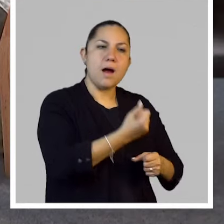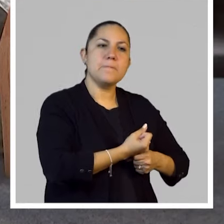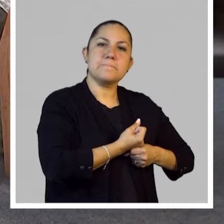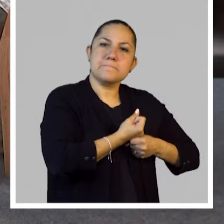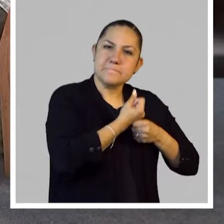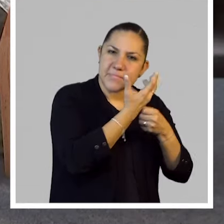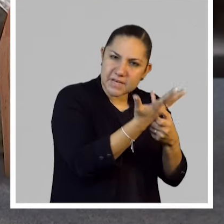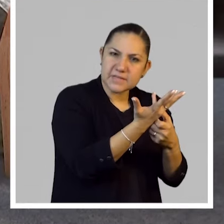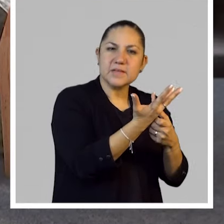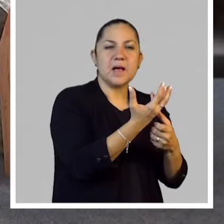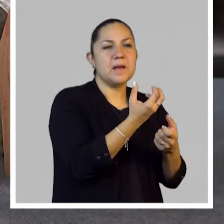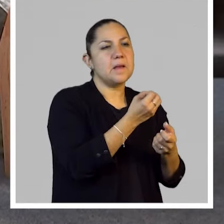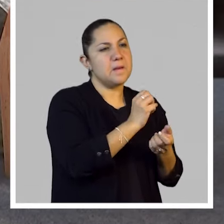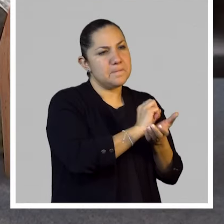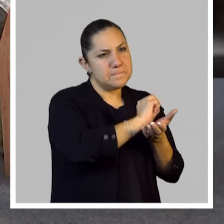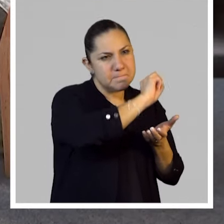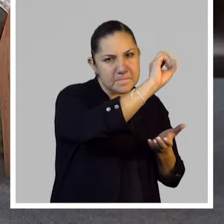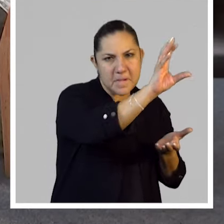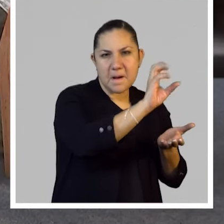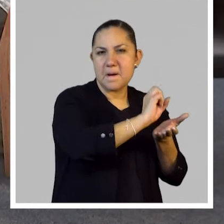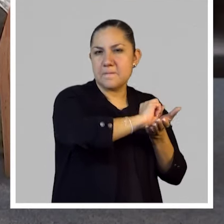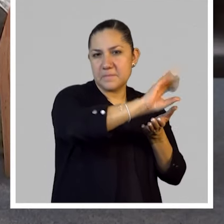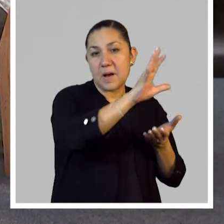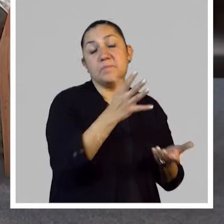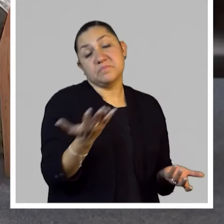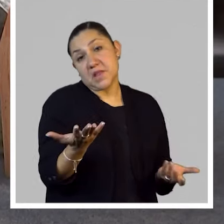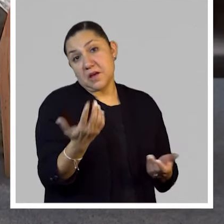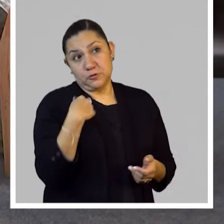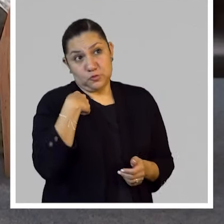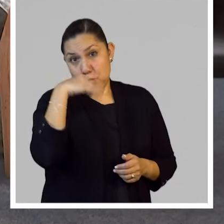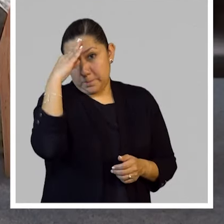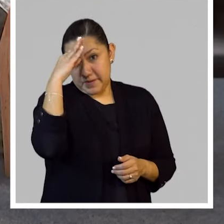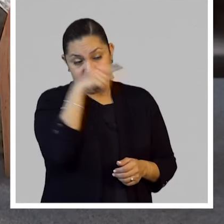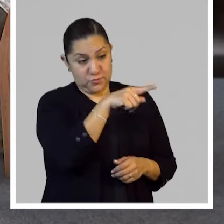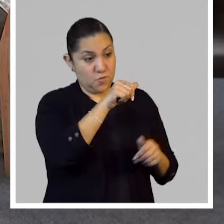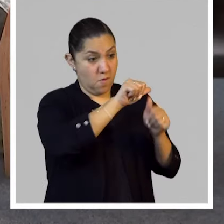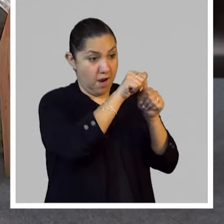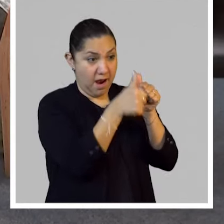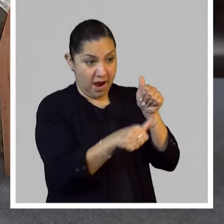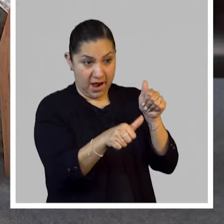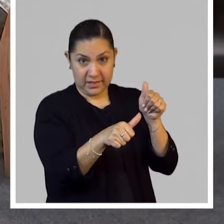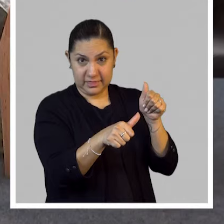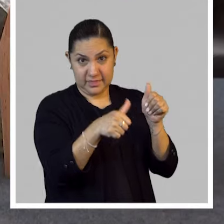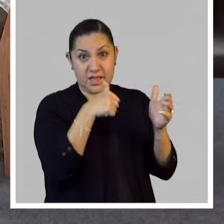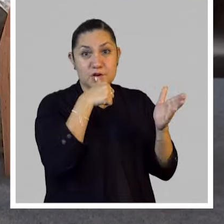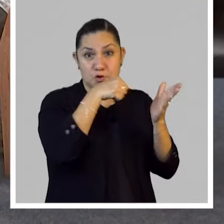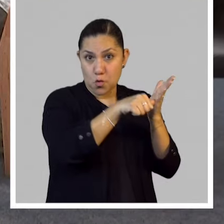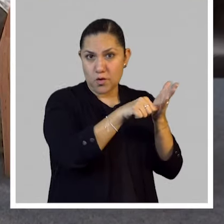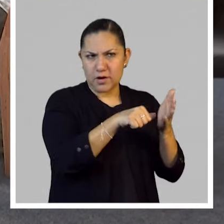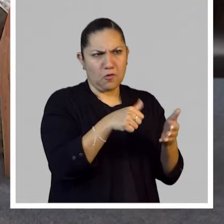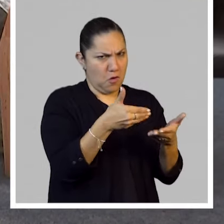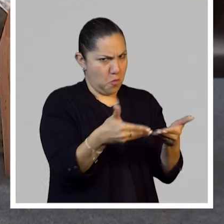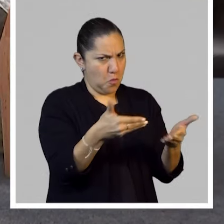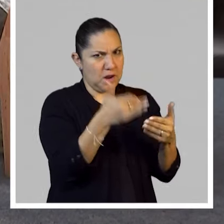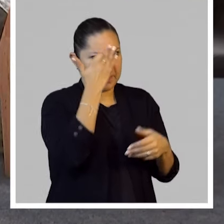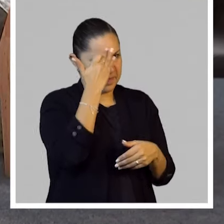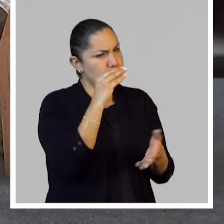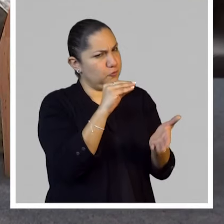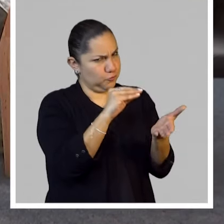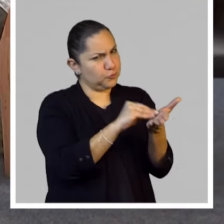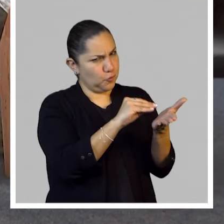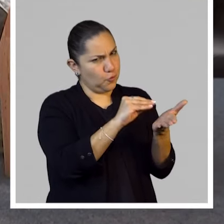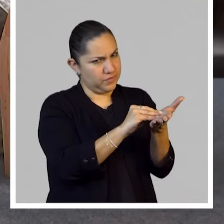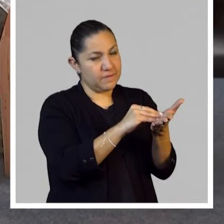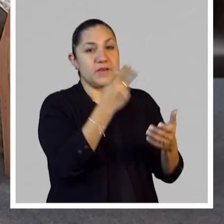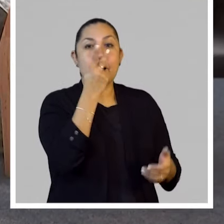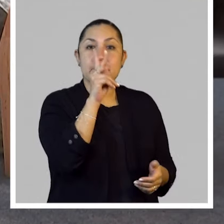Entonces yo creo que la vocación y el espíritu del arte correo sigue estando vivo, sigue estando presente, pero hoy